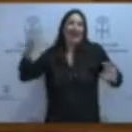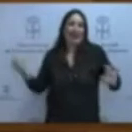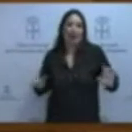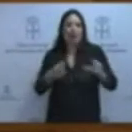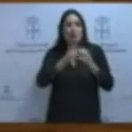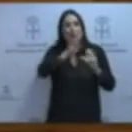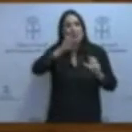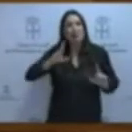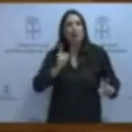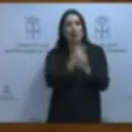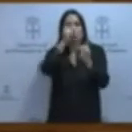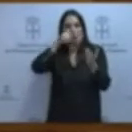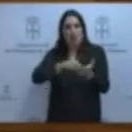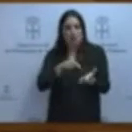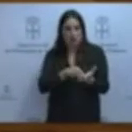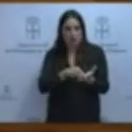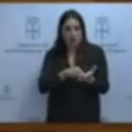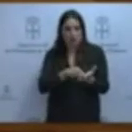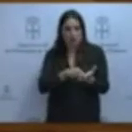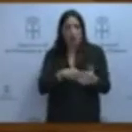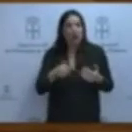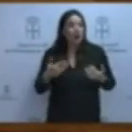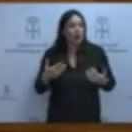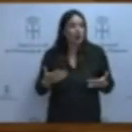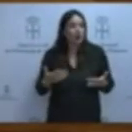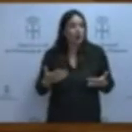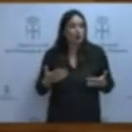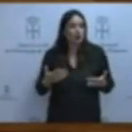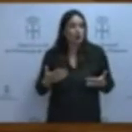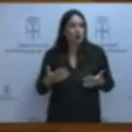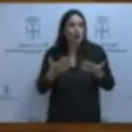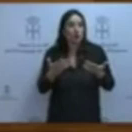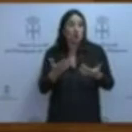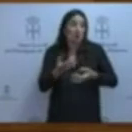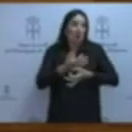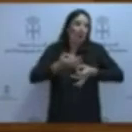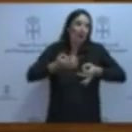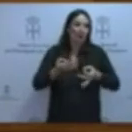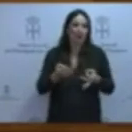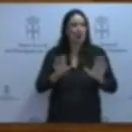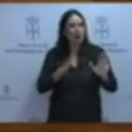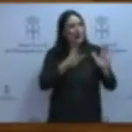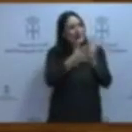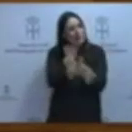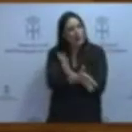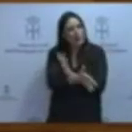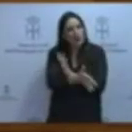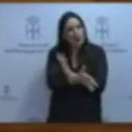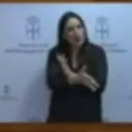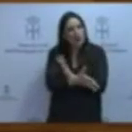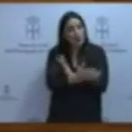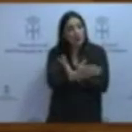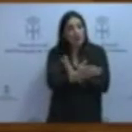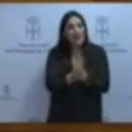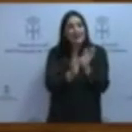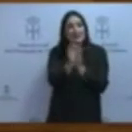Popular está en contra de los impuestos. Entonces, está, vamos, estupendo. Pero expliquen con qué pretenden financiar esos